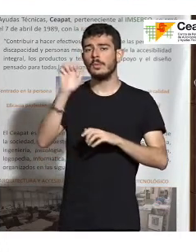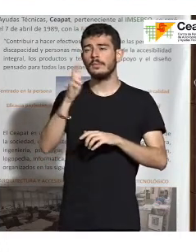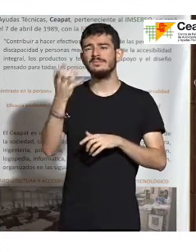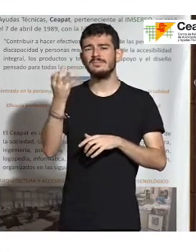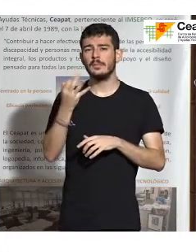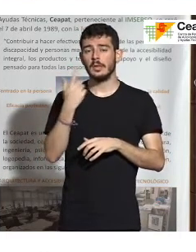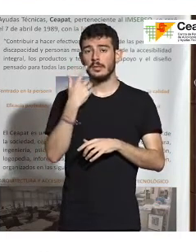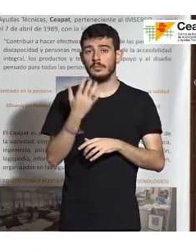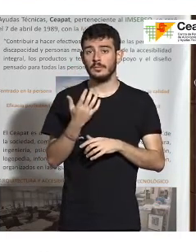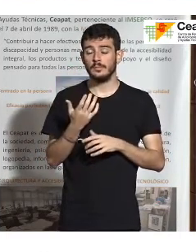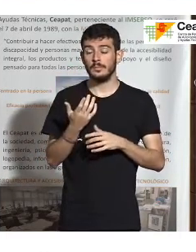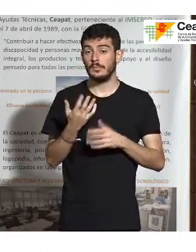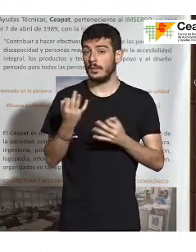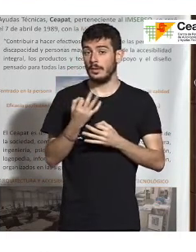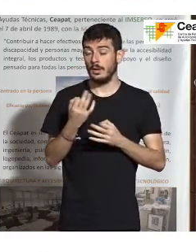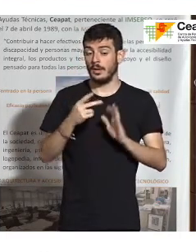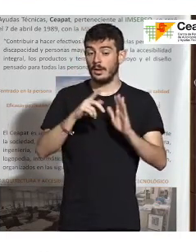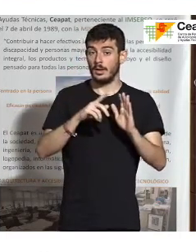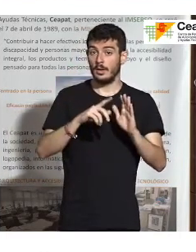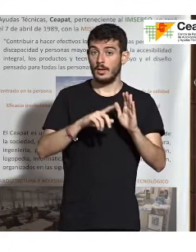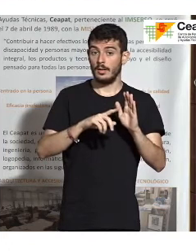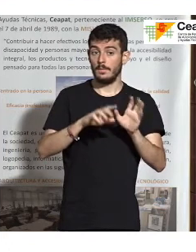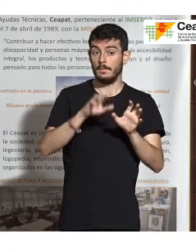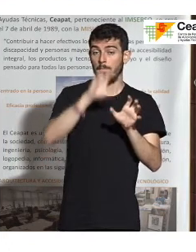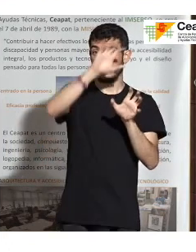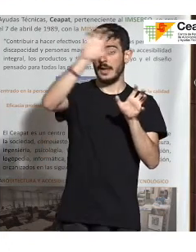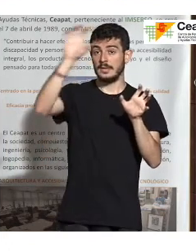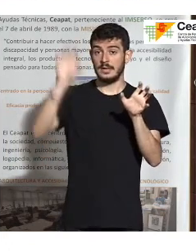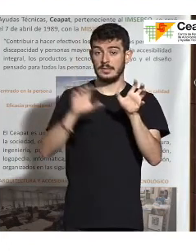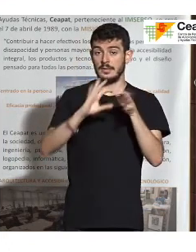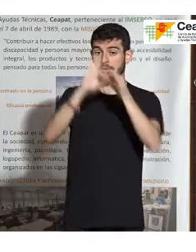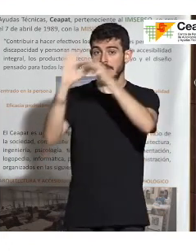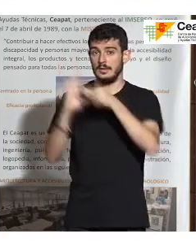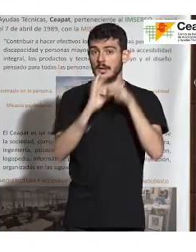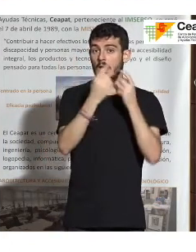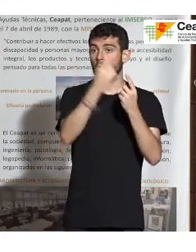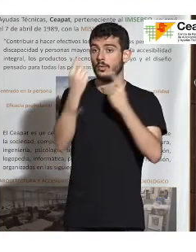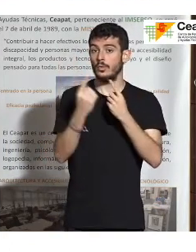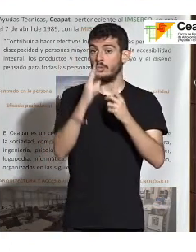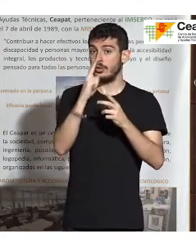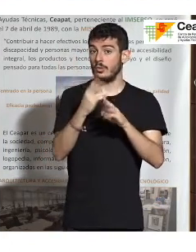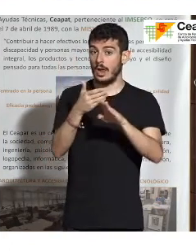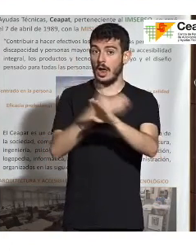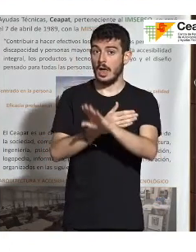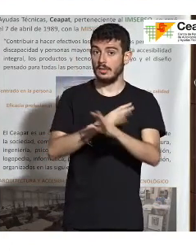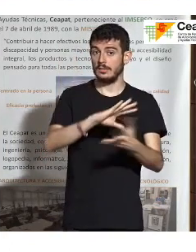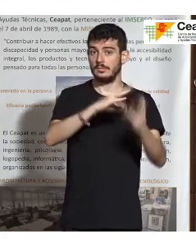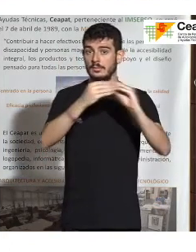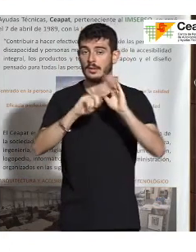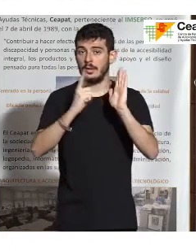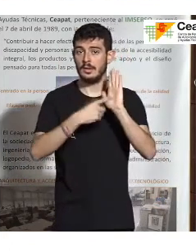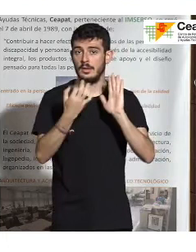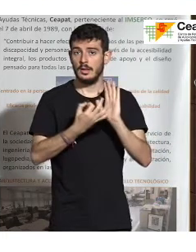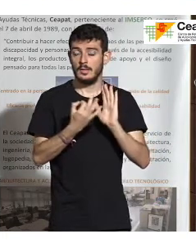tiene que transponerse a la legislación nacional de cada uno de los Estados miembros antes de dos años. Así se hizo. Hay un real